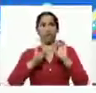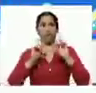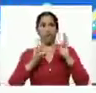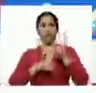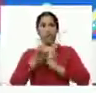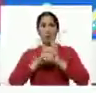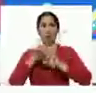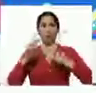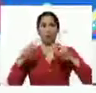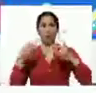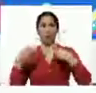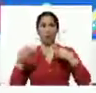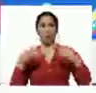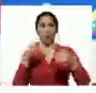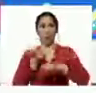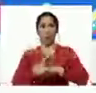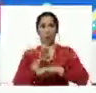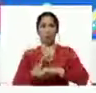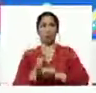de un nuevo modelo económico